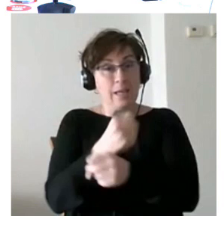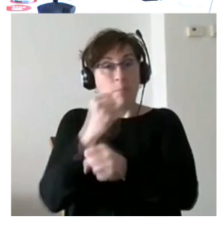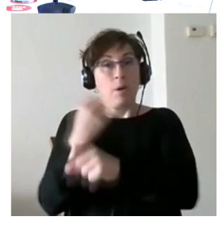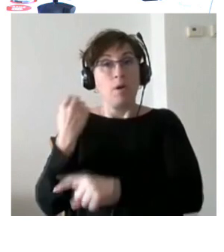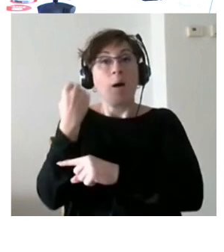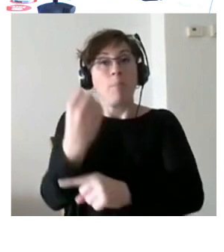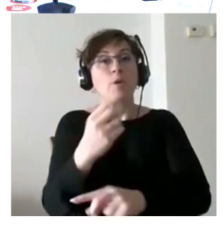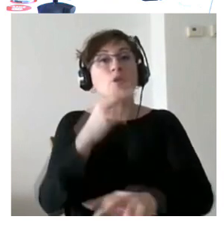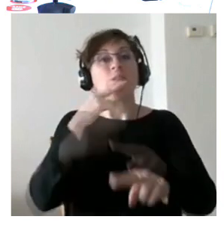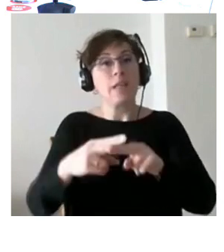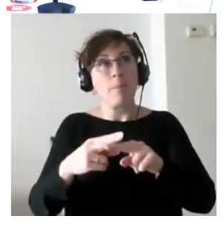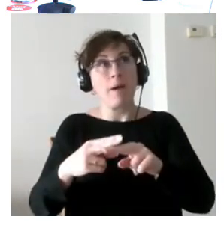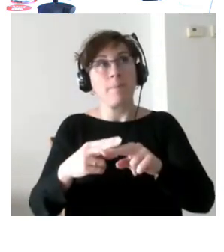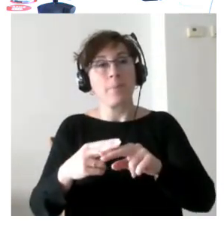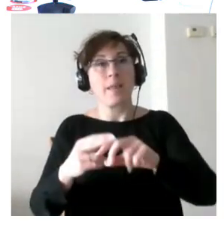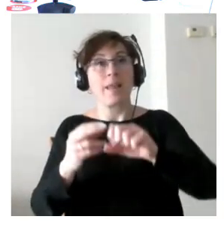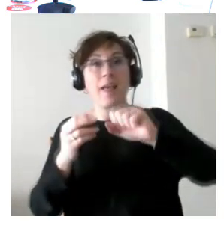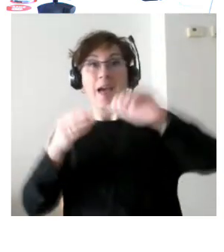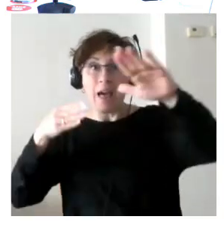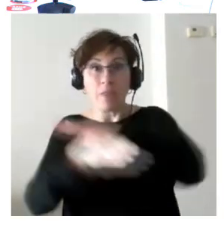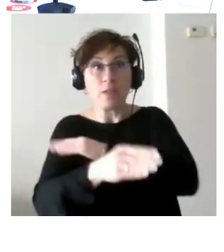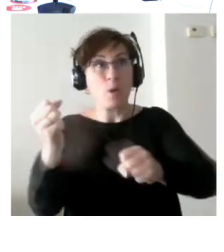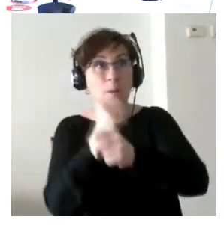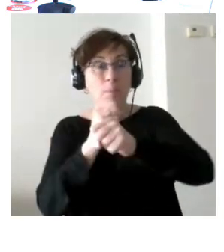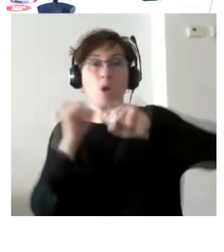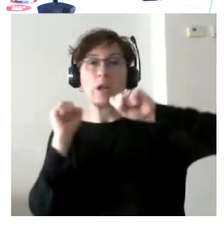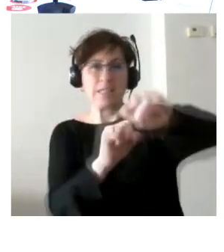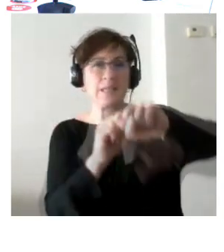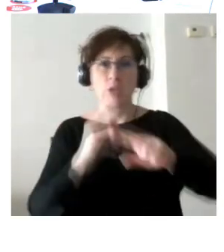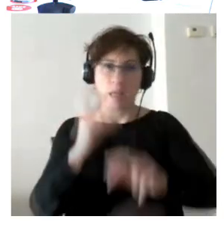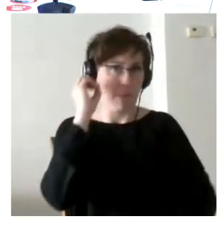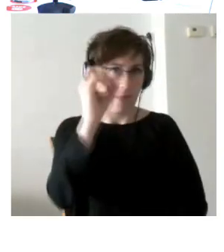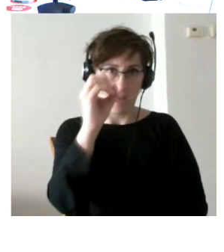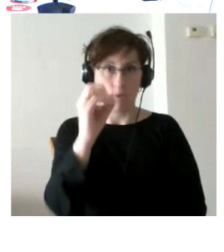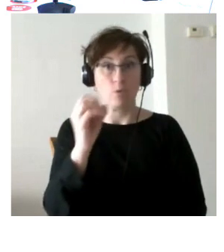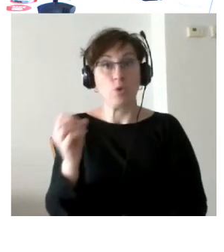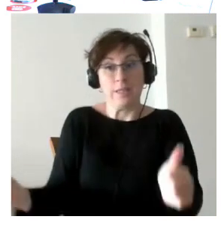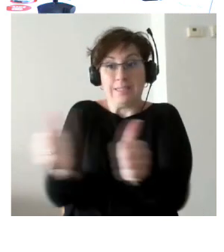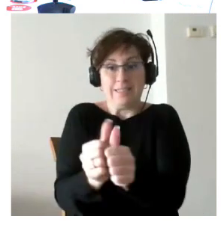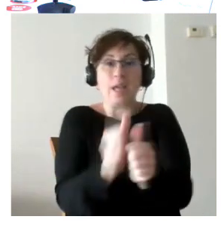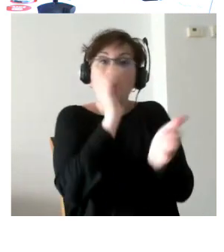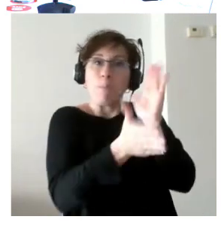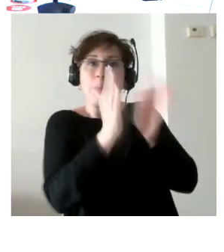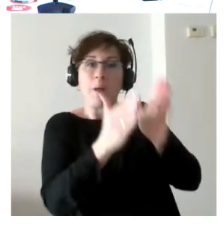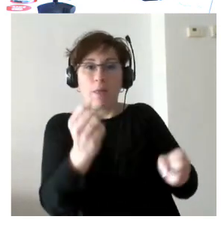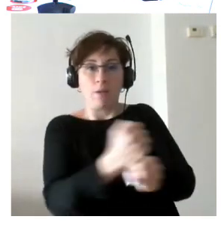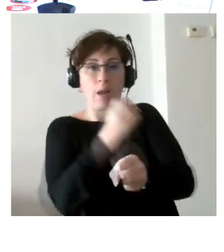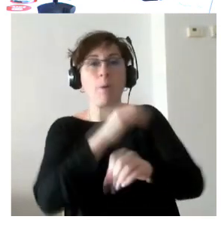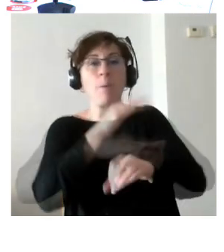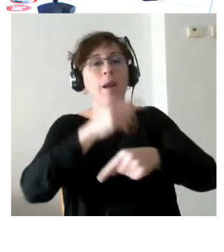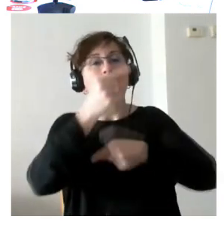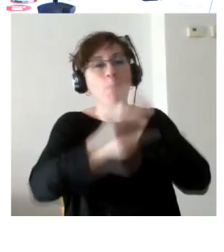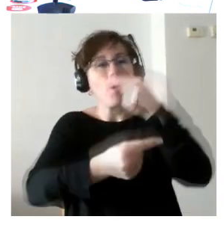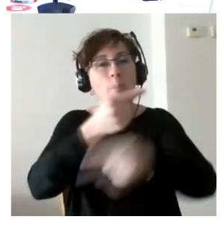cero al acceso al empleo Entonces, desde ahí se establece la figura de un preparador laboral que es el que facilita ese proceso de inclusión